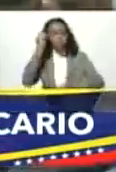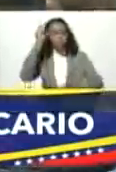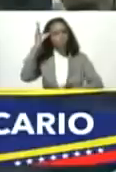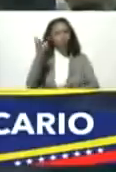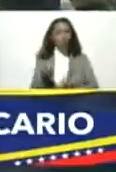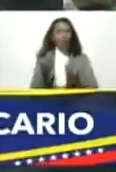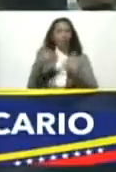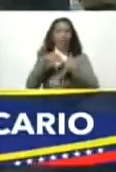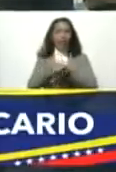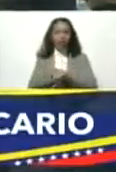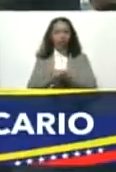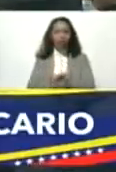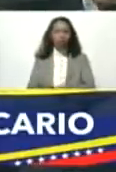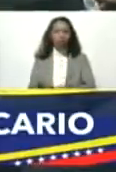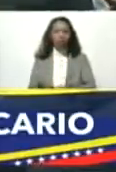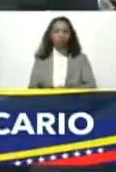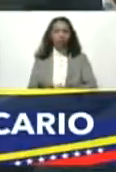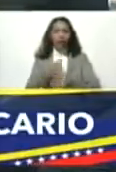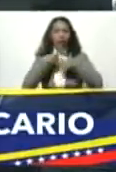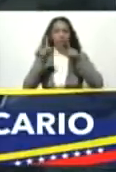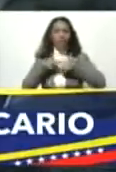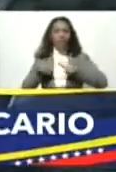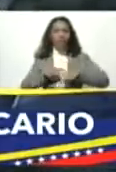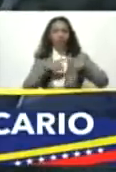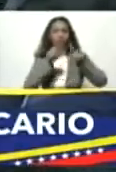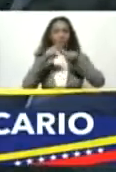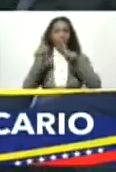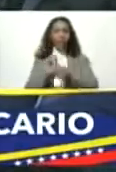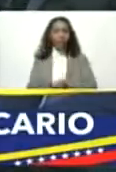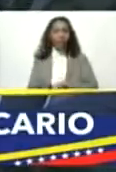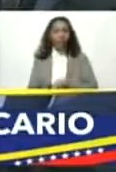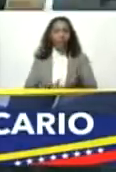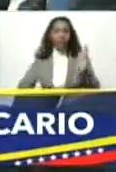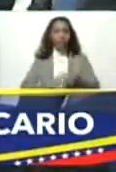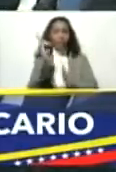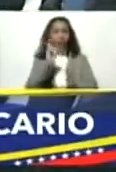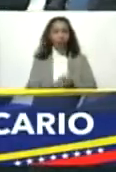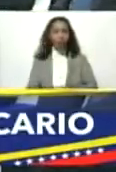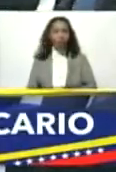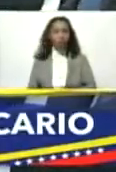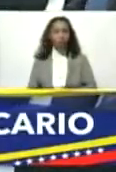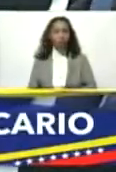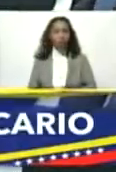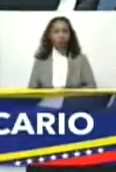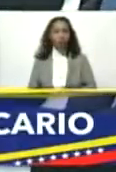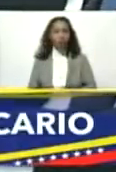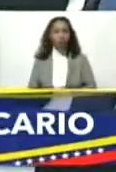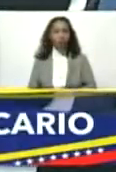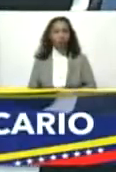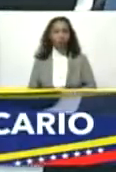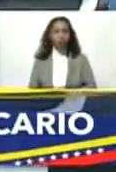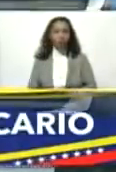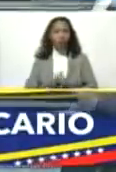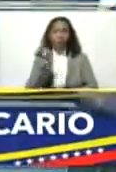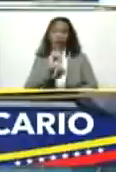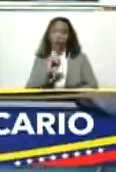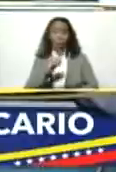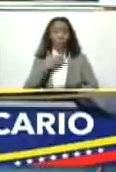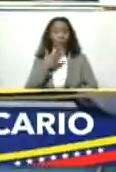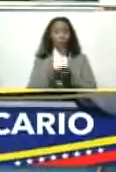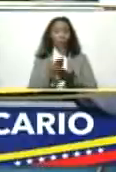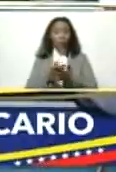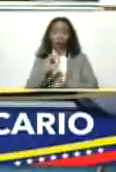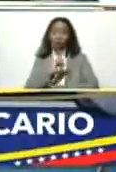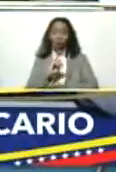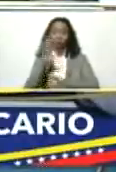integral y diversificada del desarrollo y el que no se lo propone no lo logra